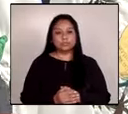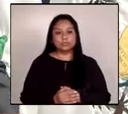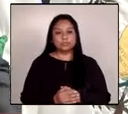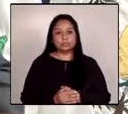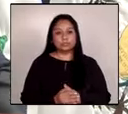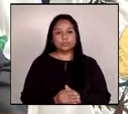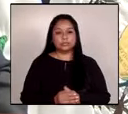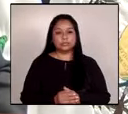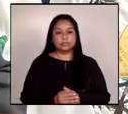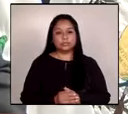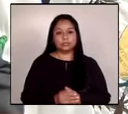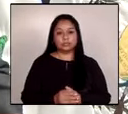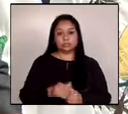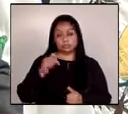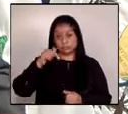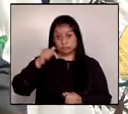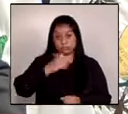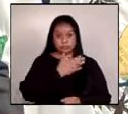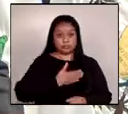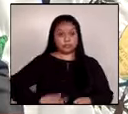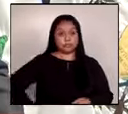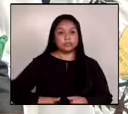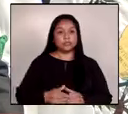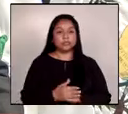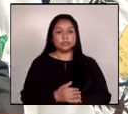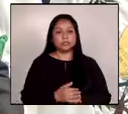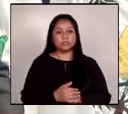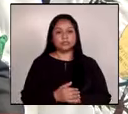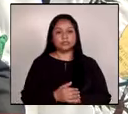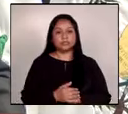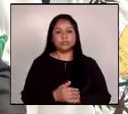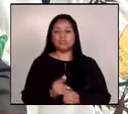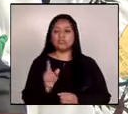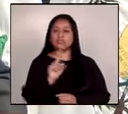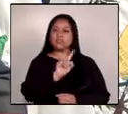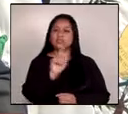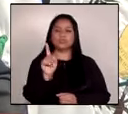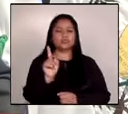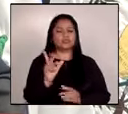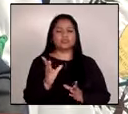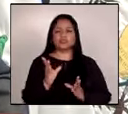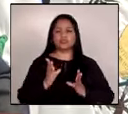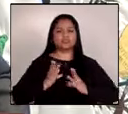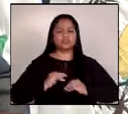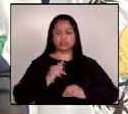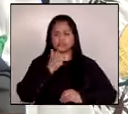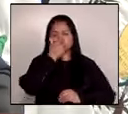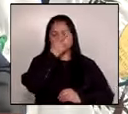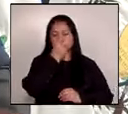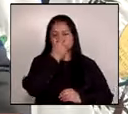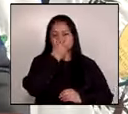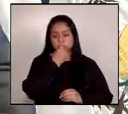Este gobierno no tolera la corrupción.